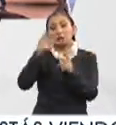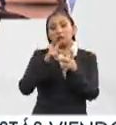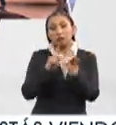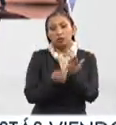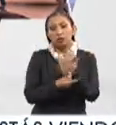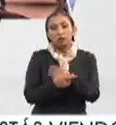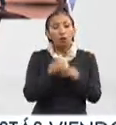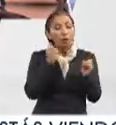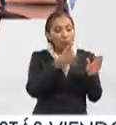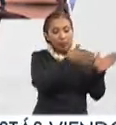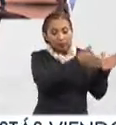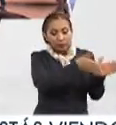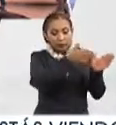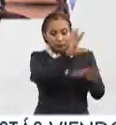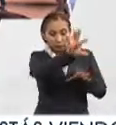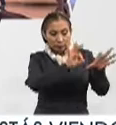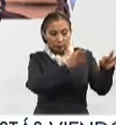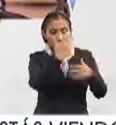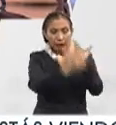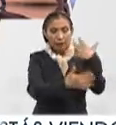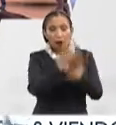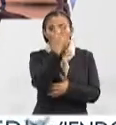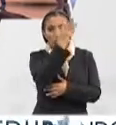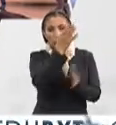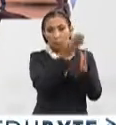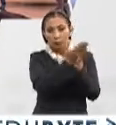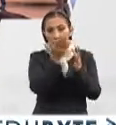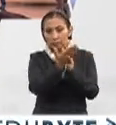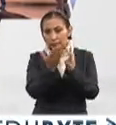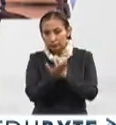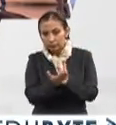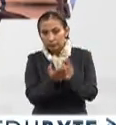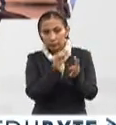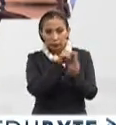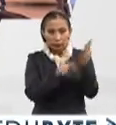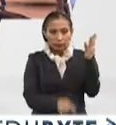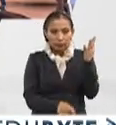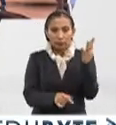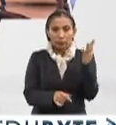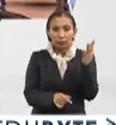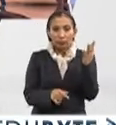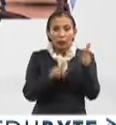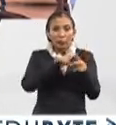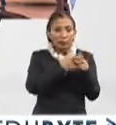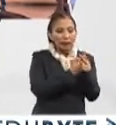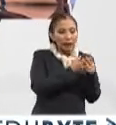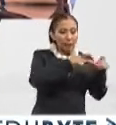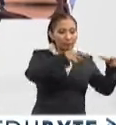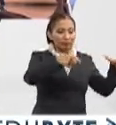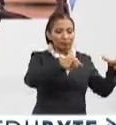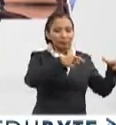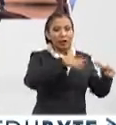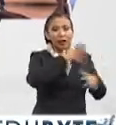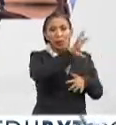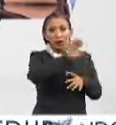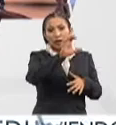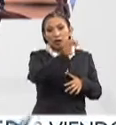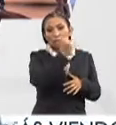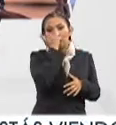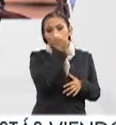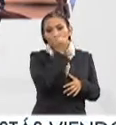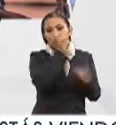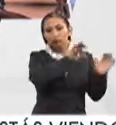¿Cuántos filtros hay antes de que acepten estos 15? Son cuatro etapas, son cuatro etapas. ¿Cuántos empiezan un proyecto? Alrededor de 500.